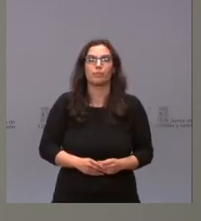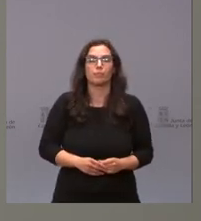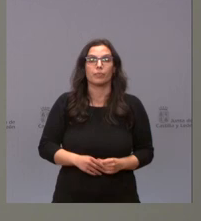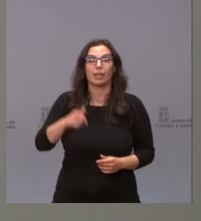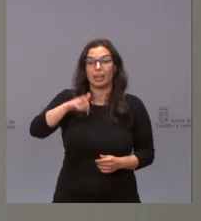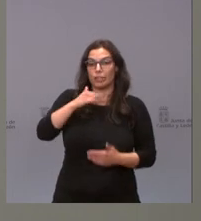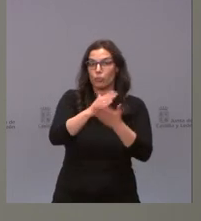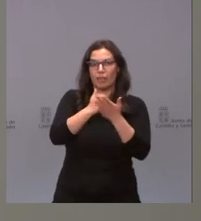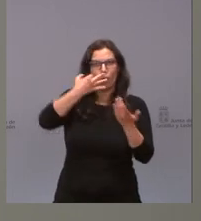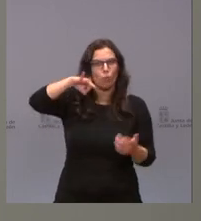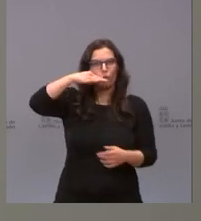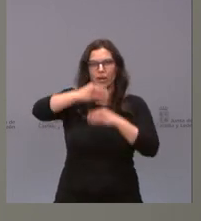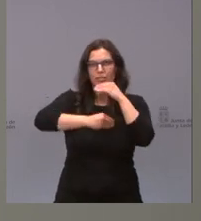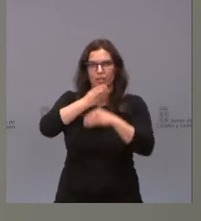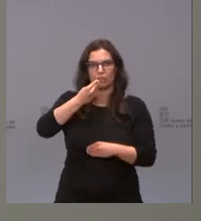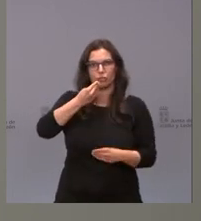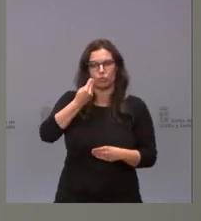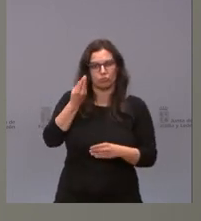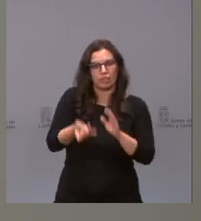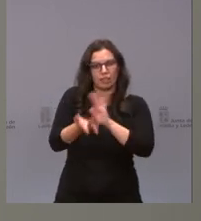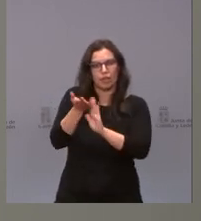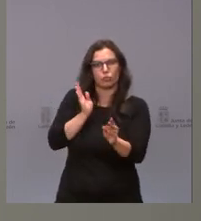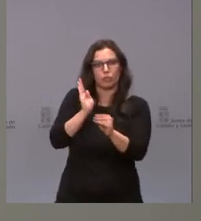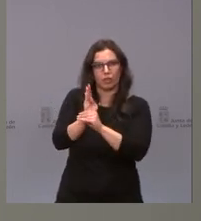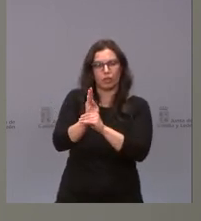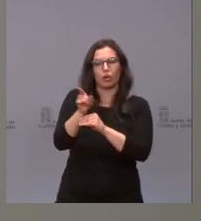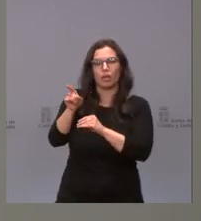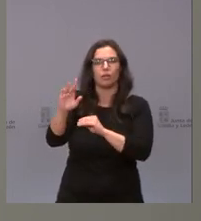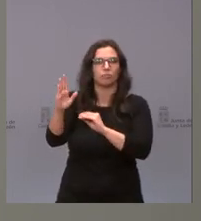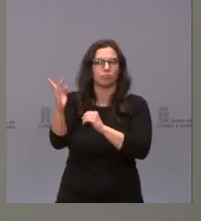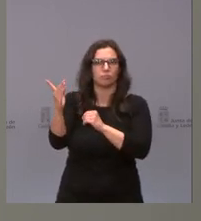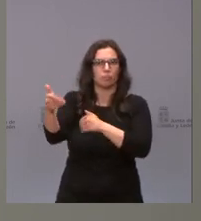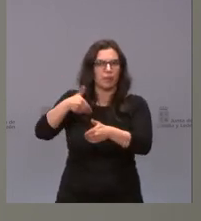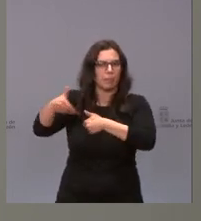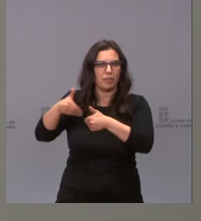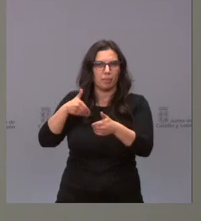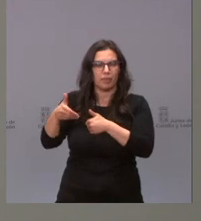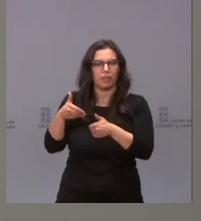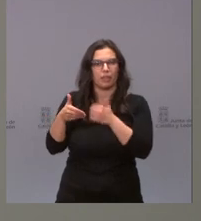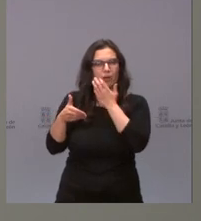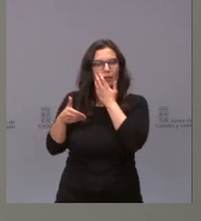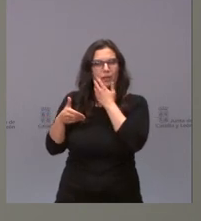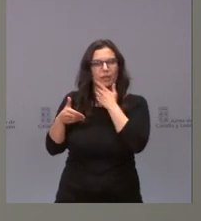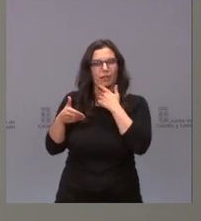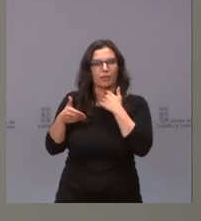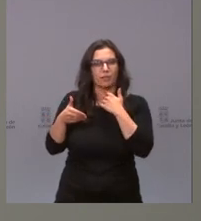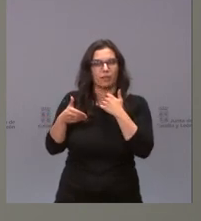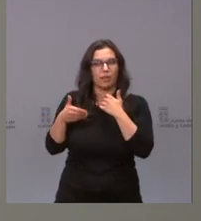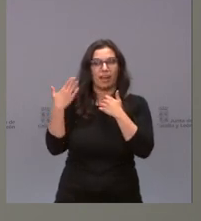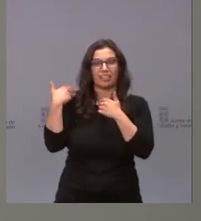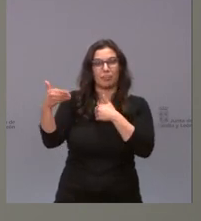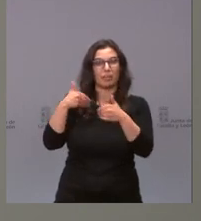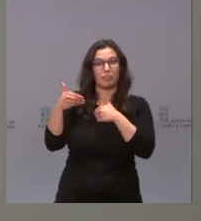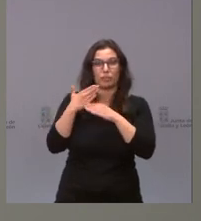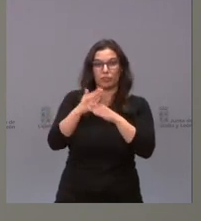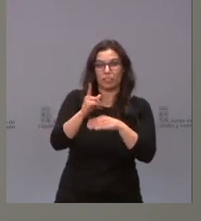primera que licitó esas subvenciones a la que se han presentado incluso no se habían presentado suficientes hemos